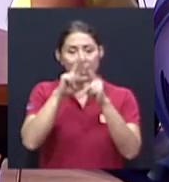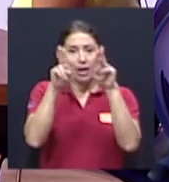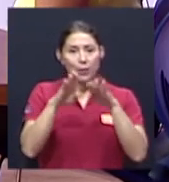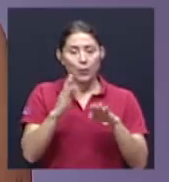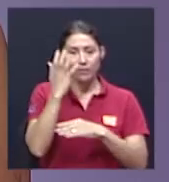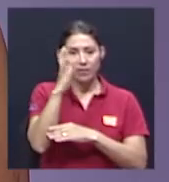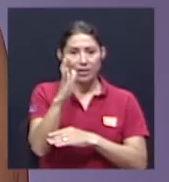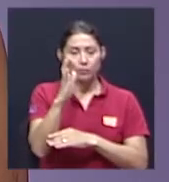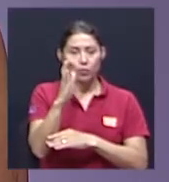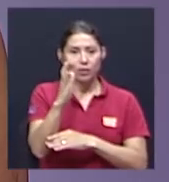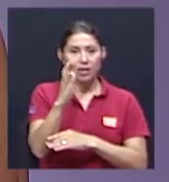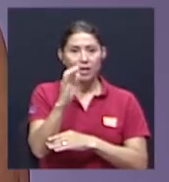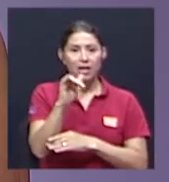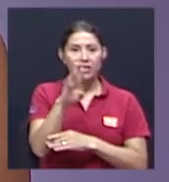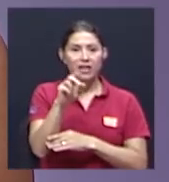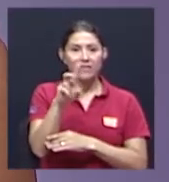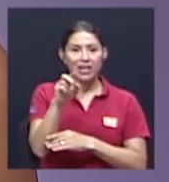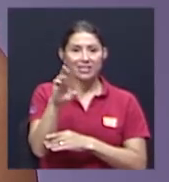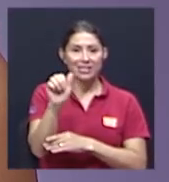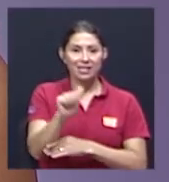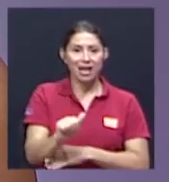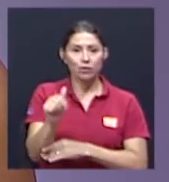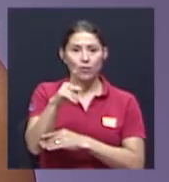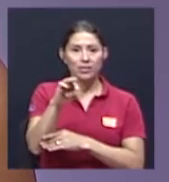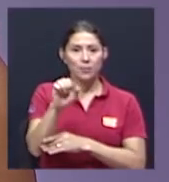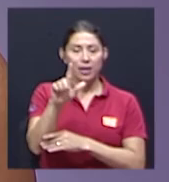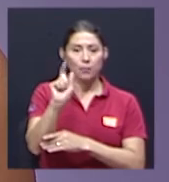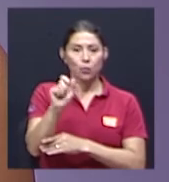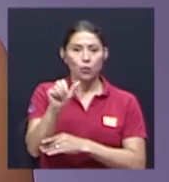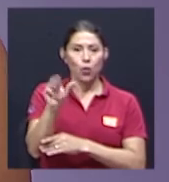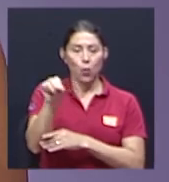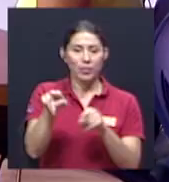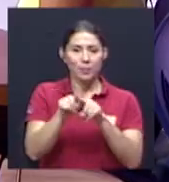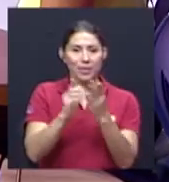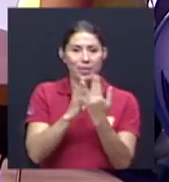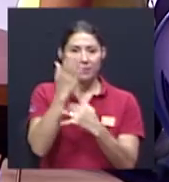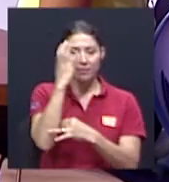Irreverencias y irreverencias arroba gmail punto com